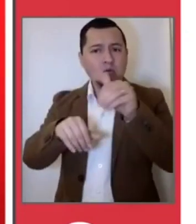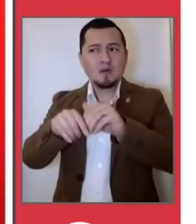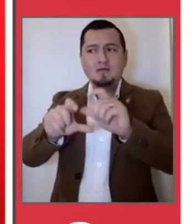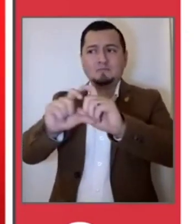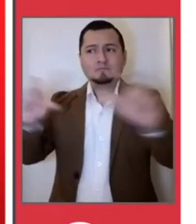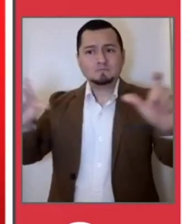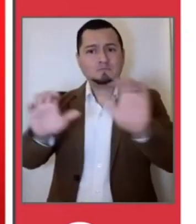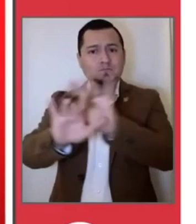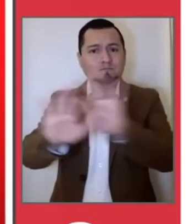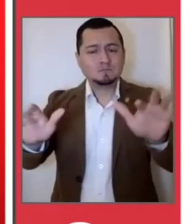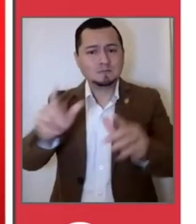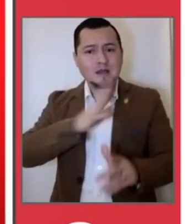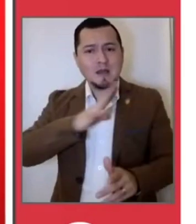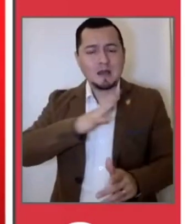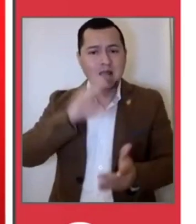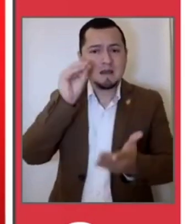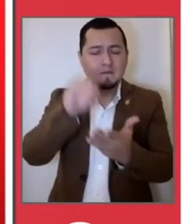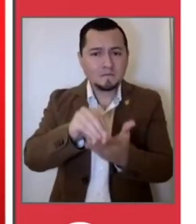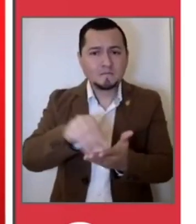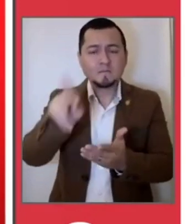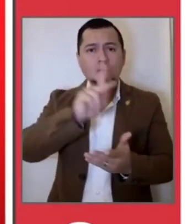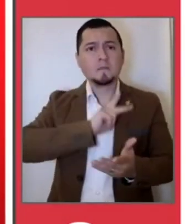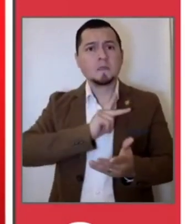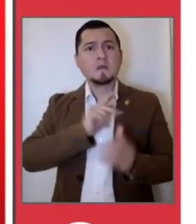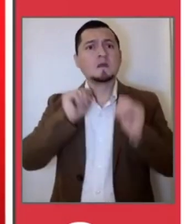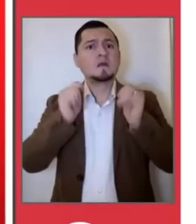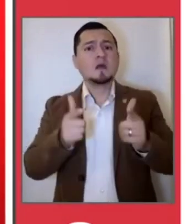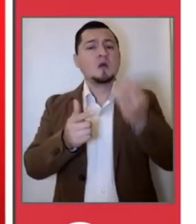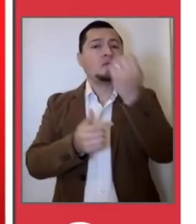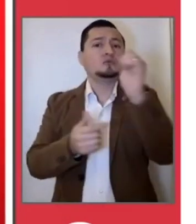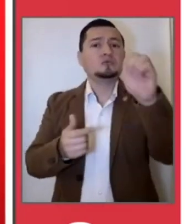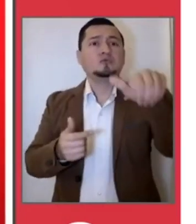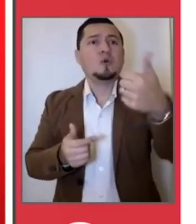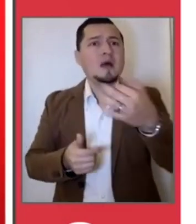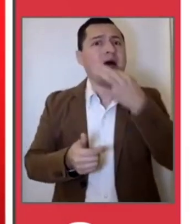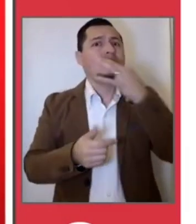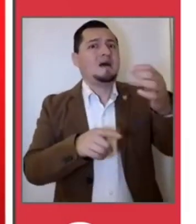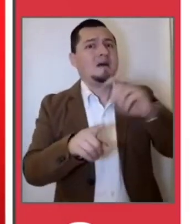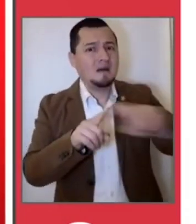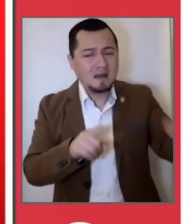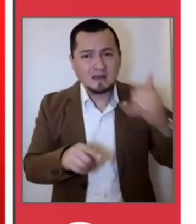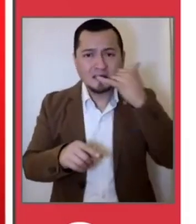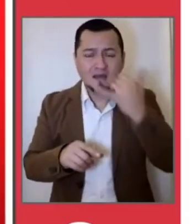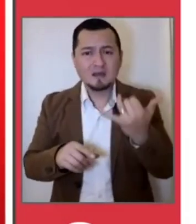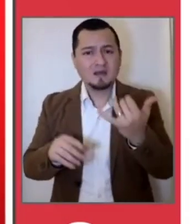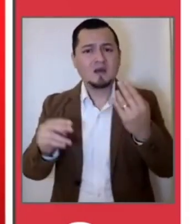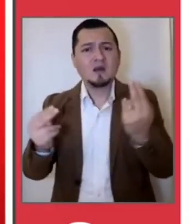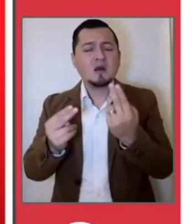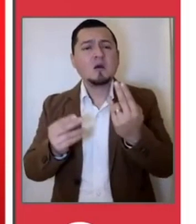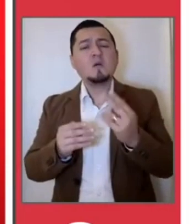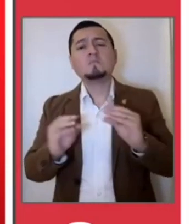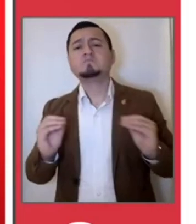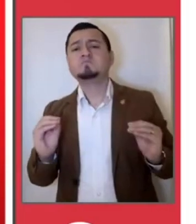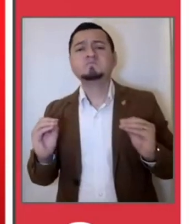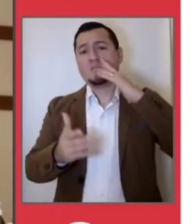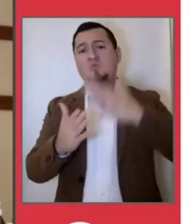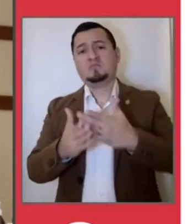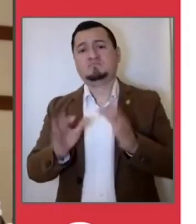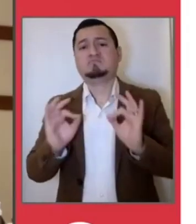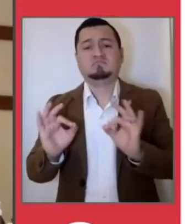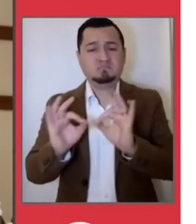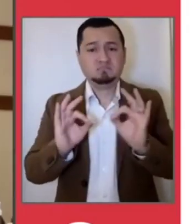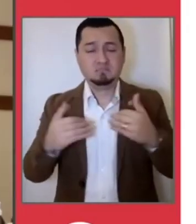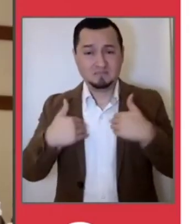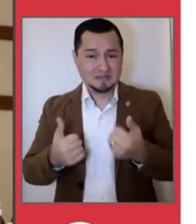números en pantalla. En caso de signos de alarma hay que llamar al 911, necesitamos estar informados a través de fuentes oficiales.